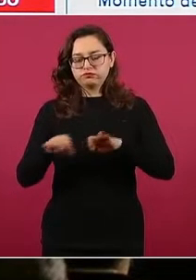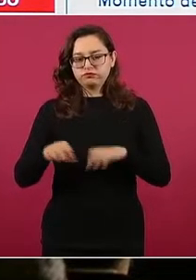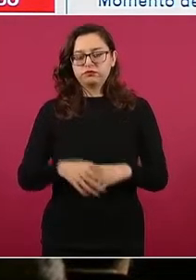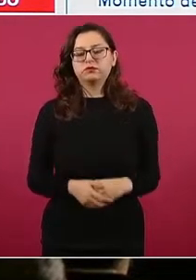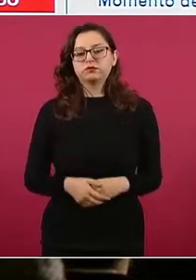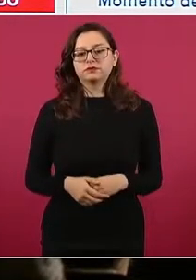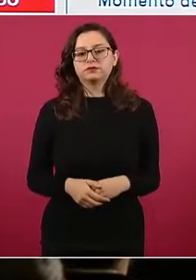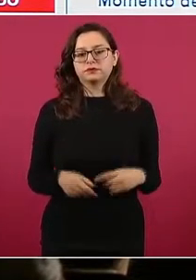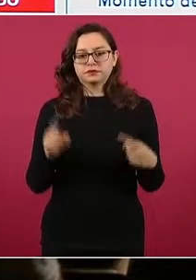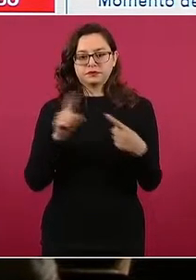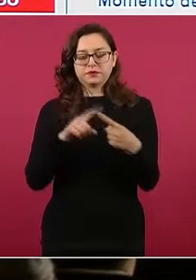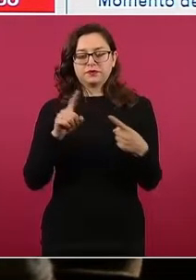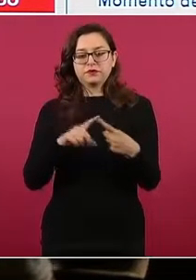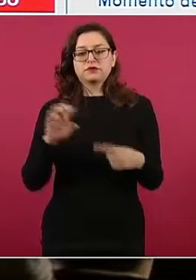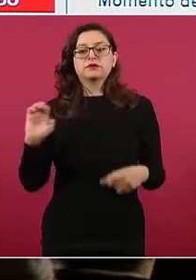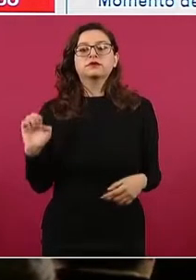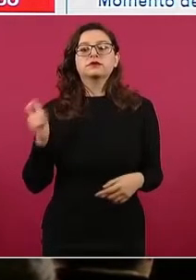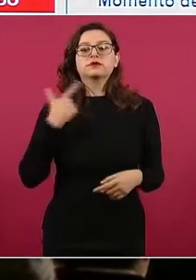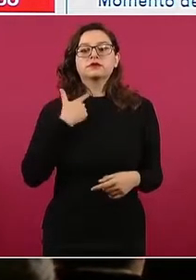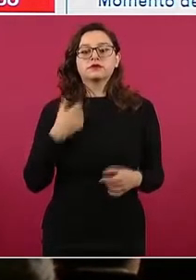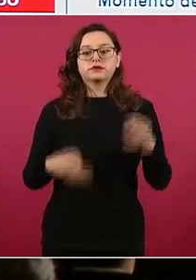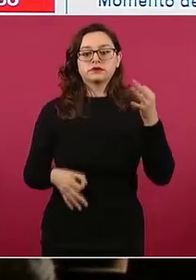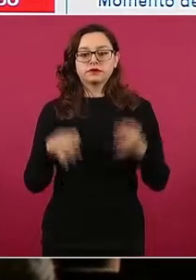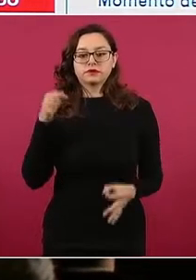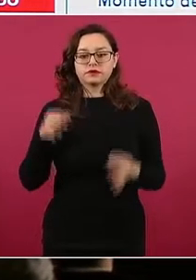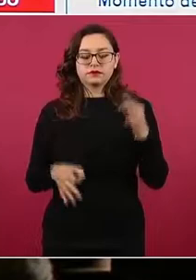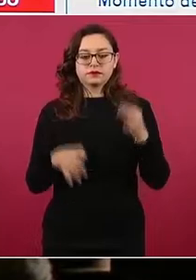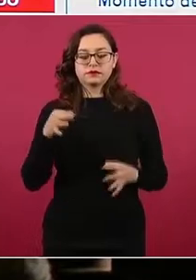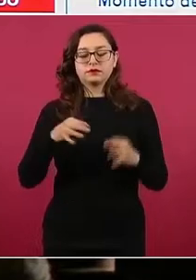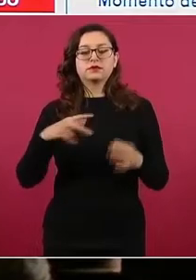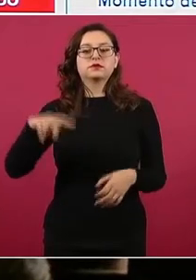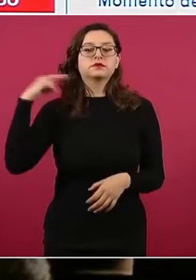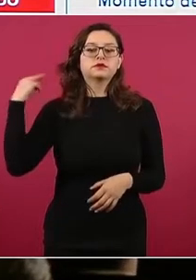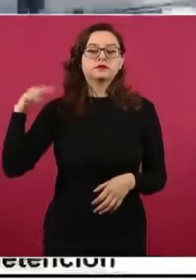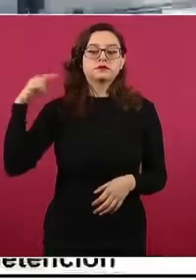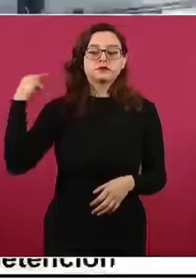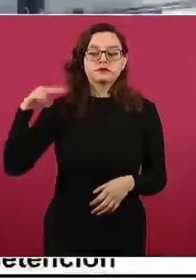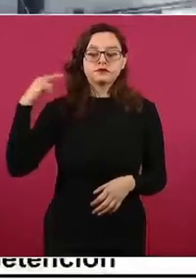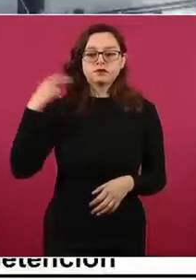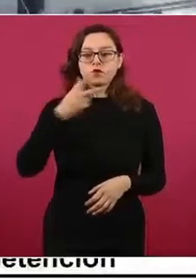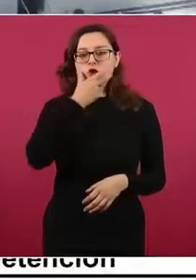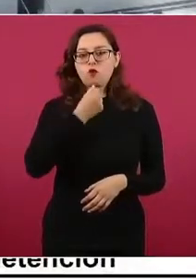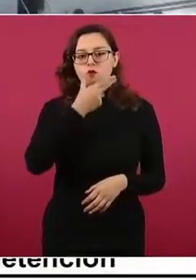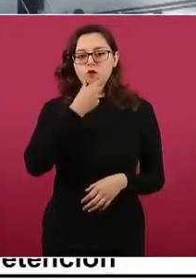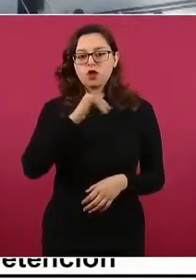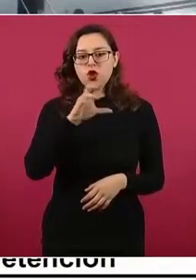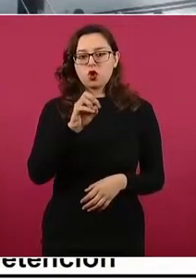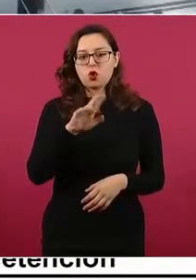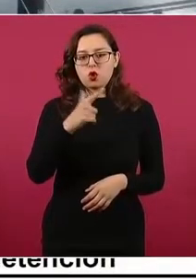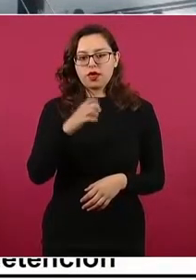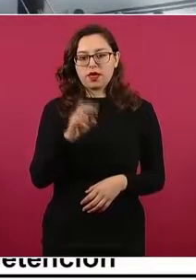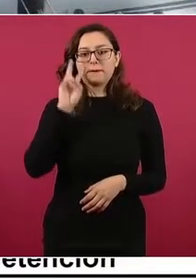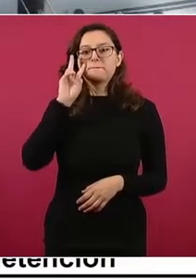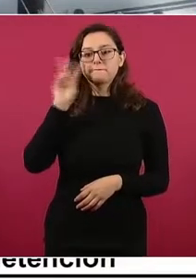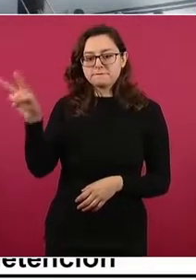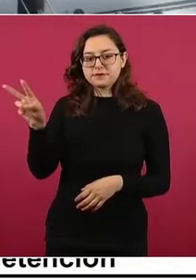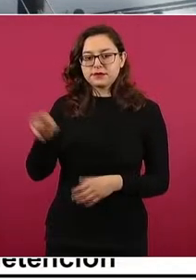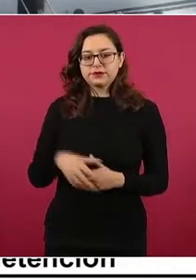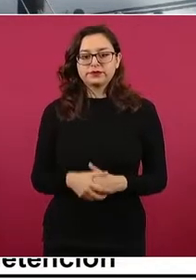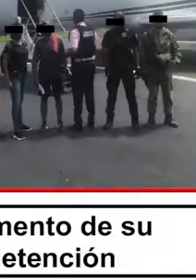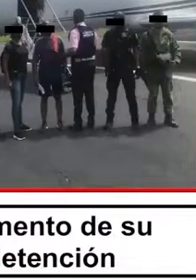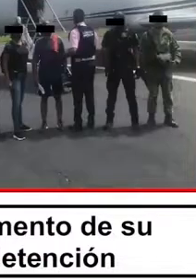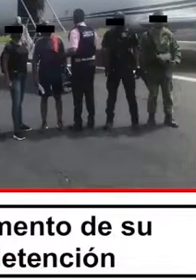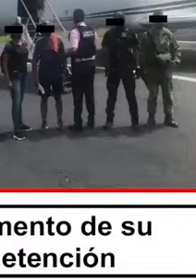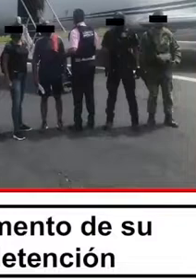detención del exfiscal general del Estado de Veracruz, Jorge N., que fue la